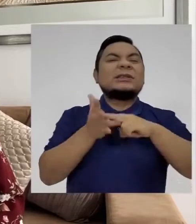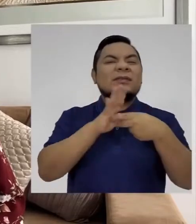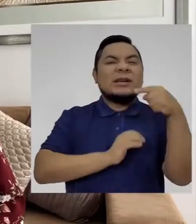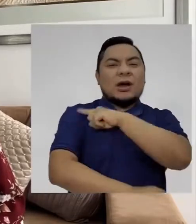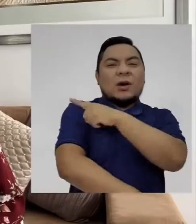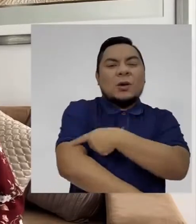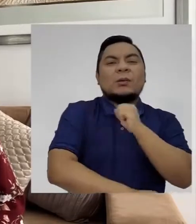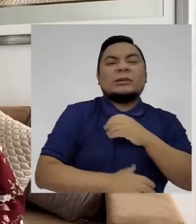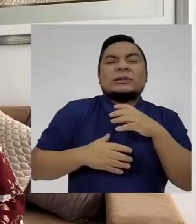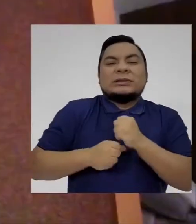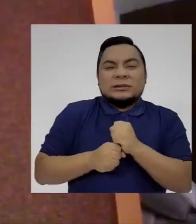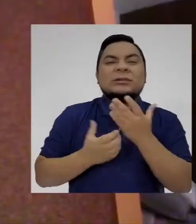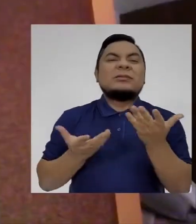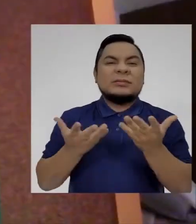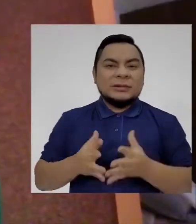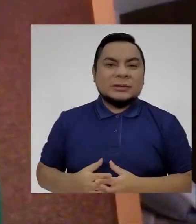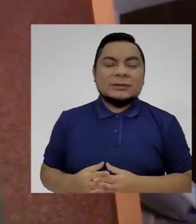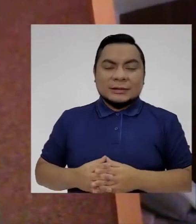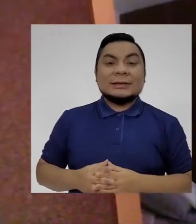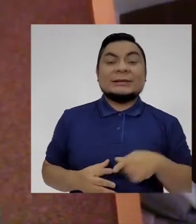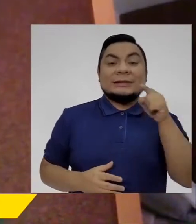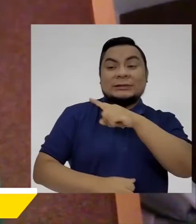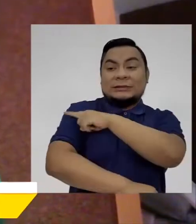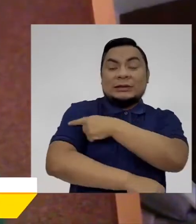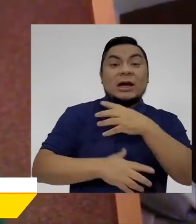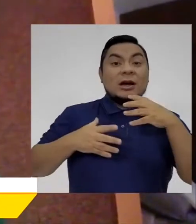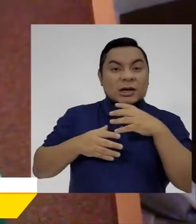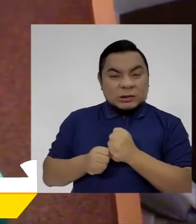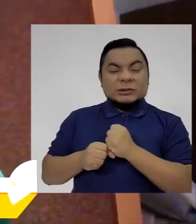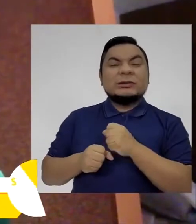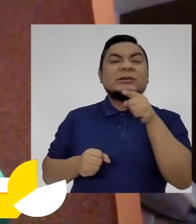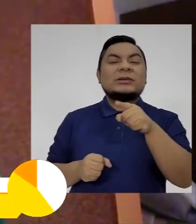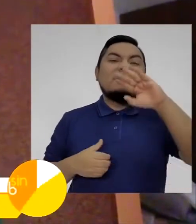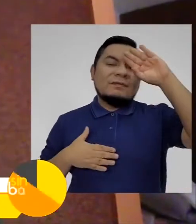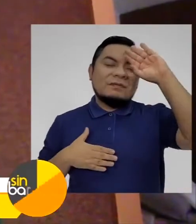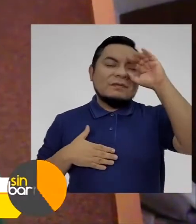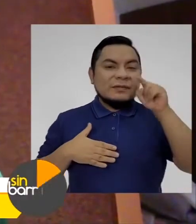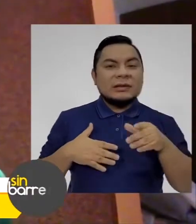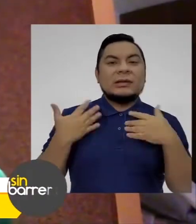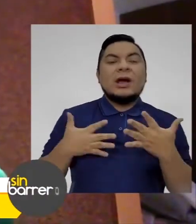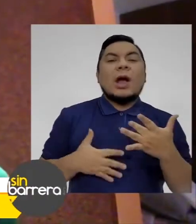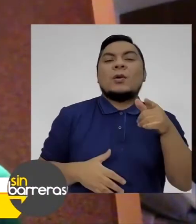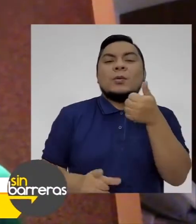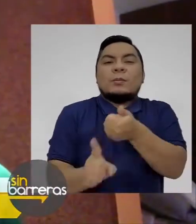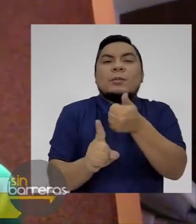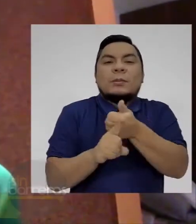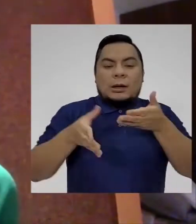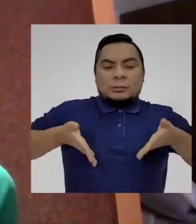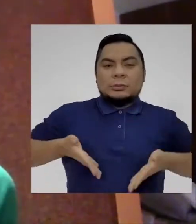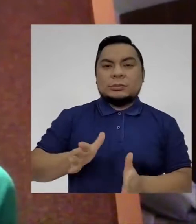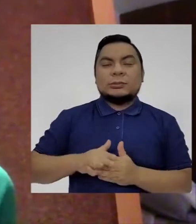distrofia muscular de Duchenne? Bueno, la distrofia muscular de Duchenne es una enfermedad de origen genético